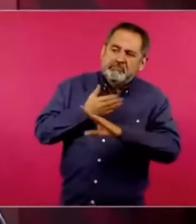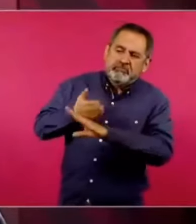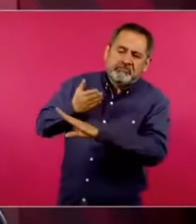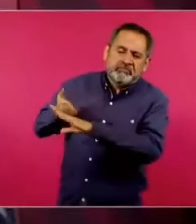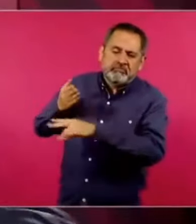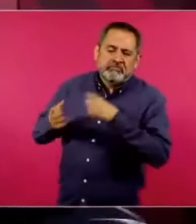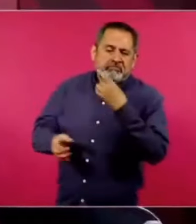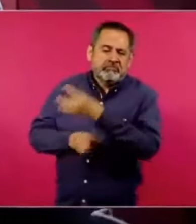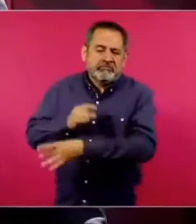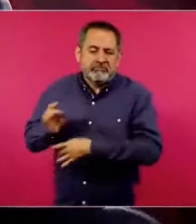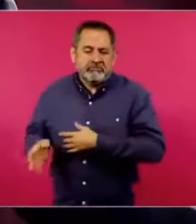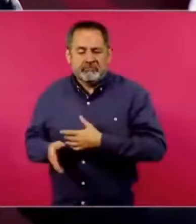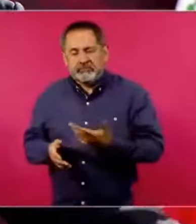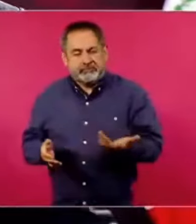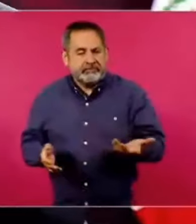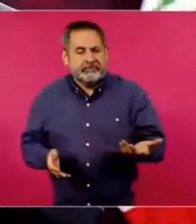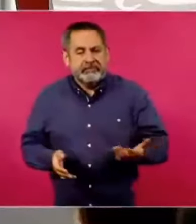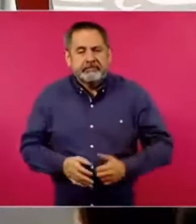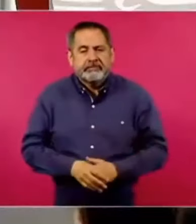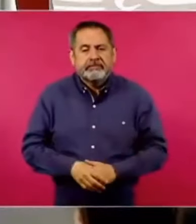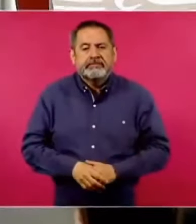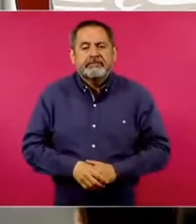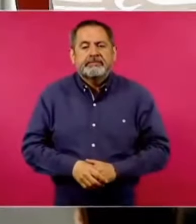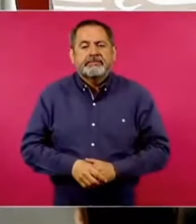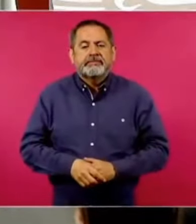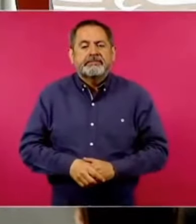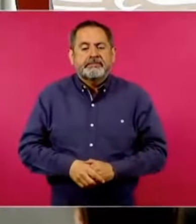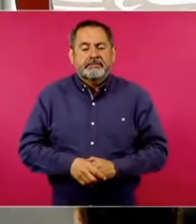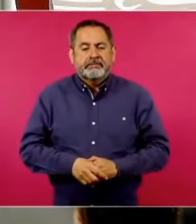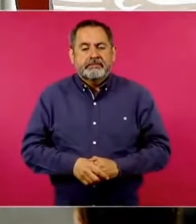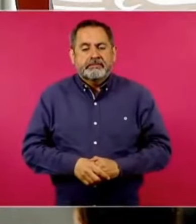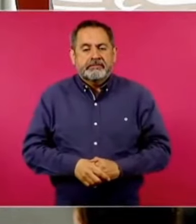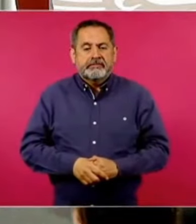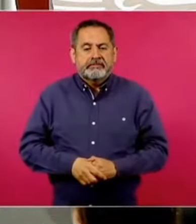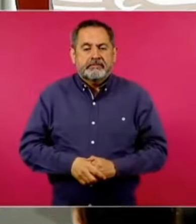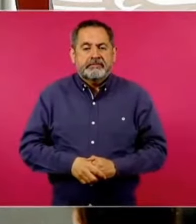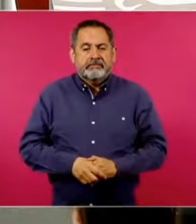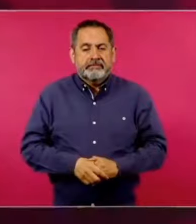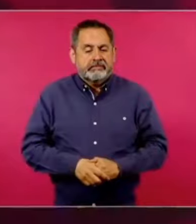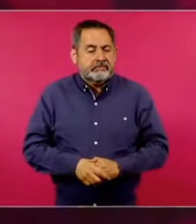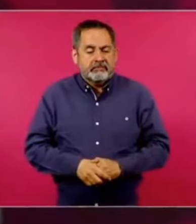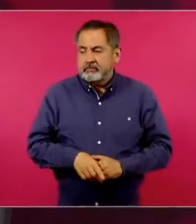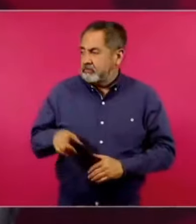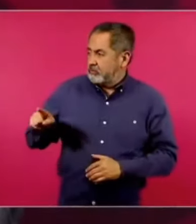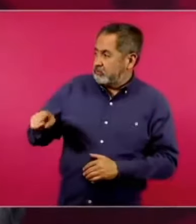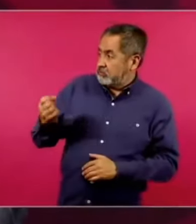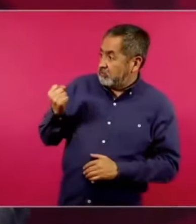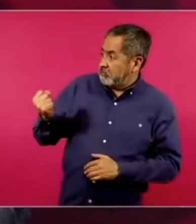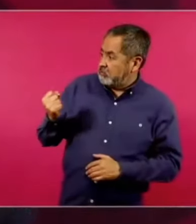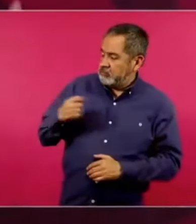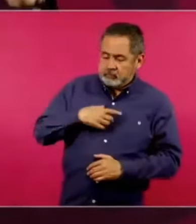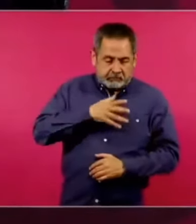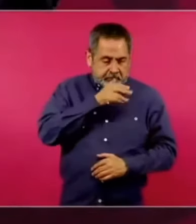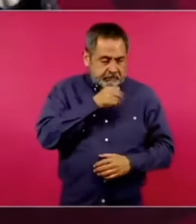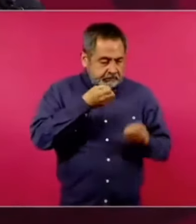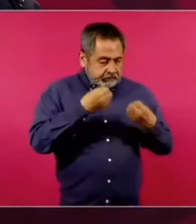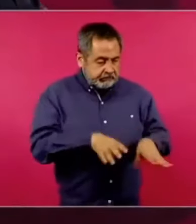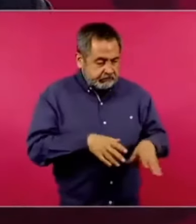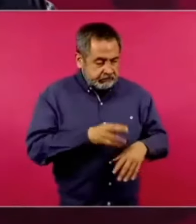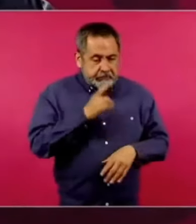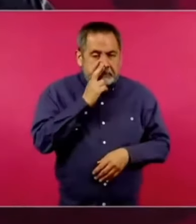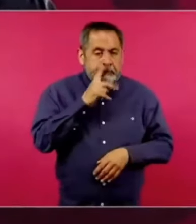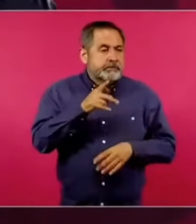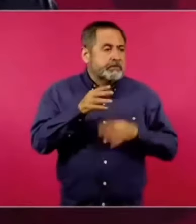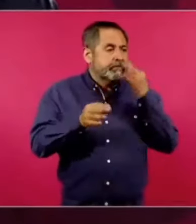porque entonces como dominan, tiene que ser un